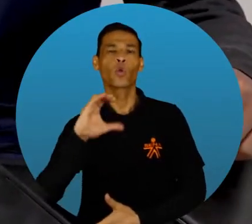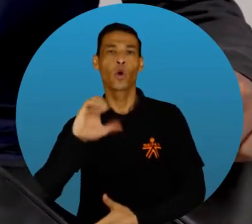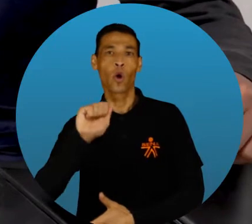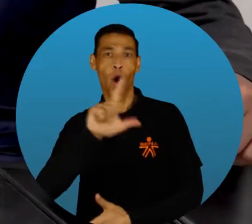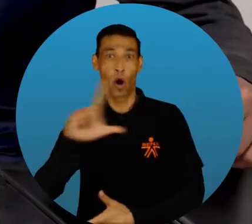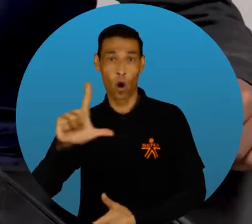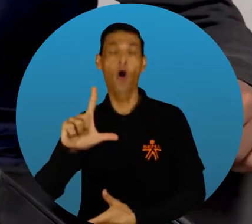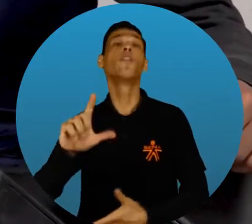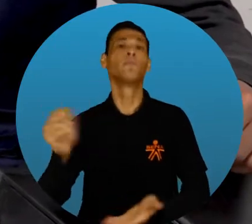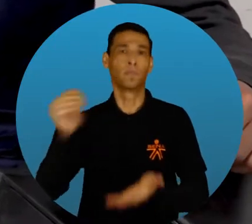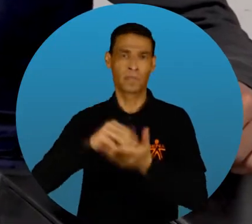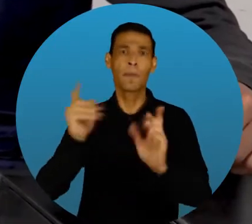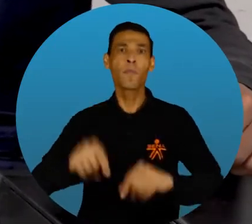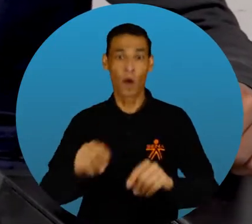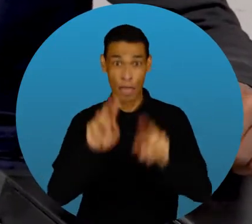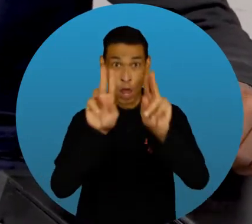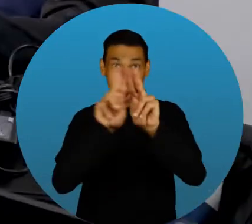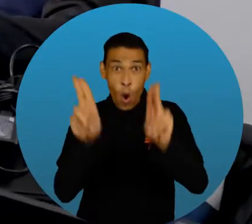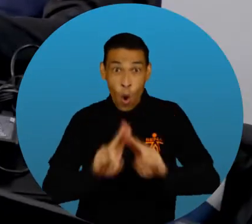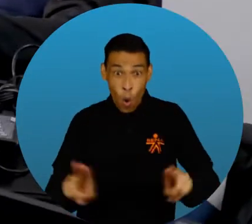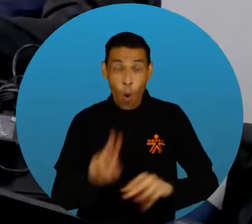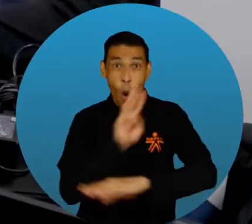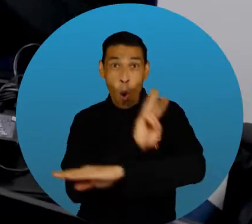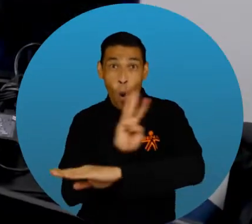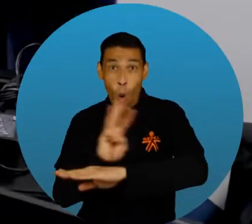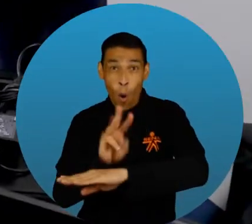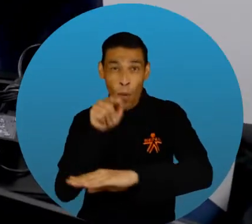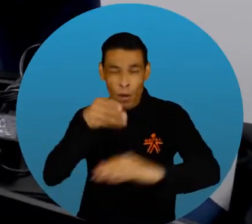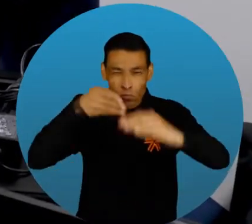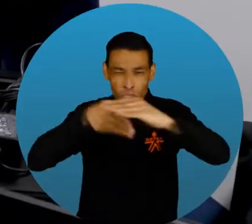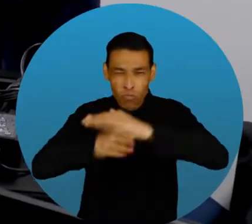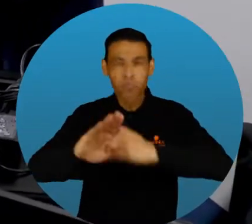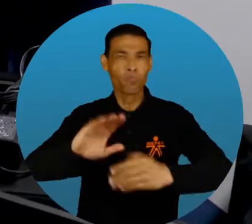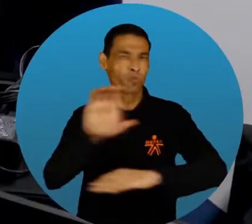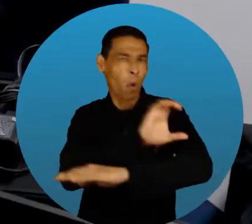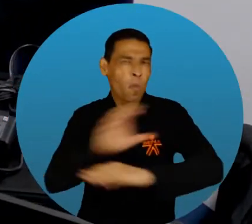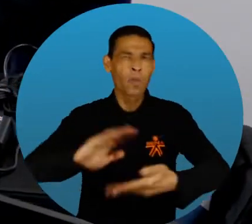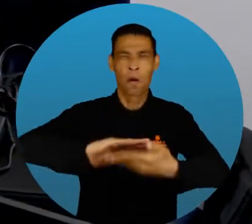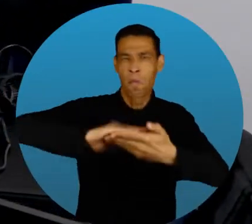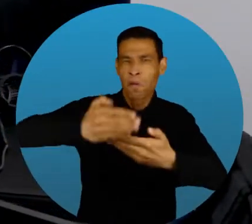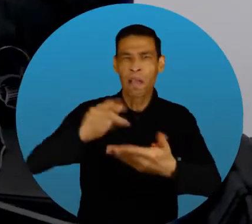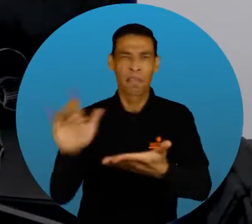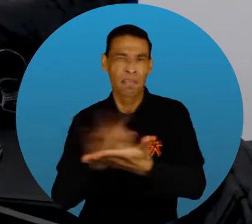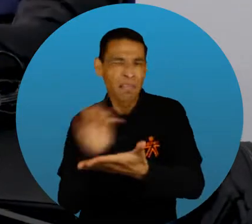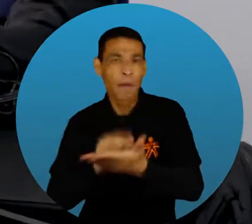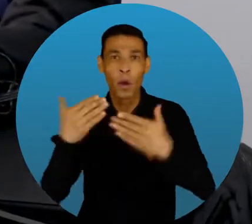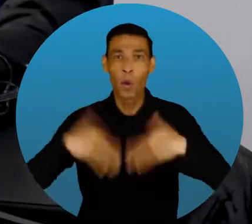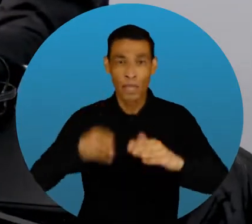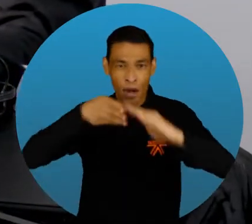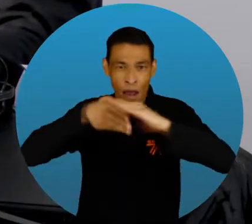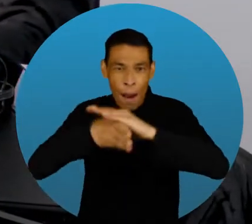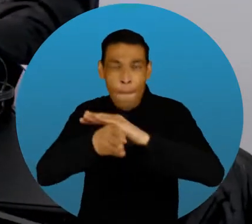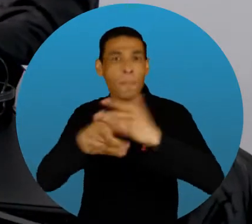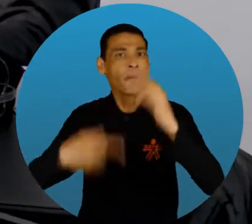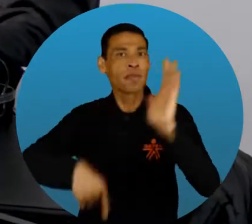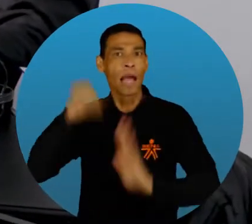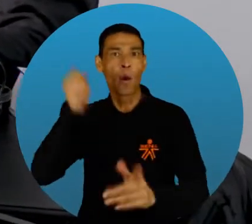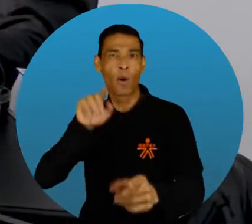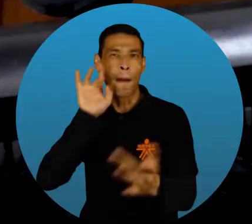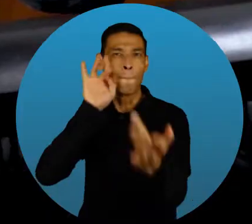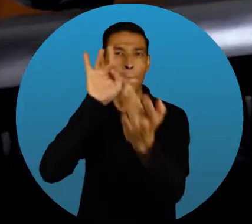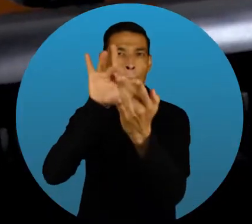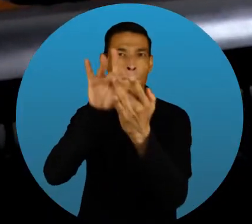telefónico de llamadas a través de la página web Desde un PC, portátil, celular o tablet Generando contacto de forma